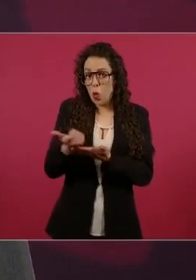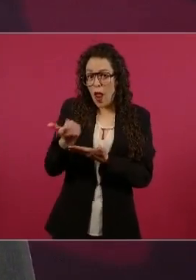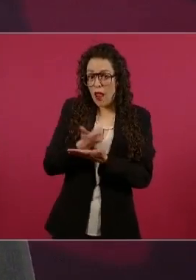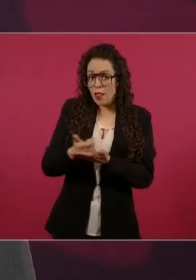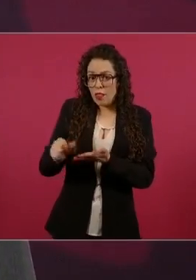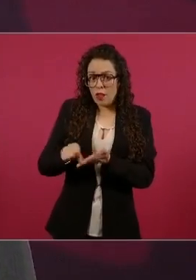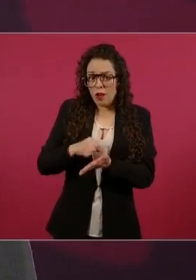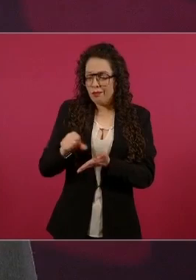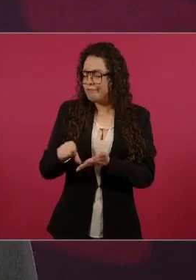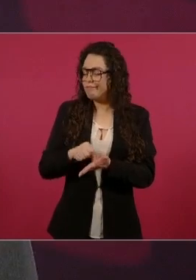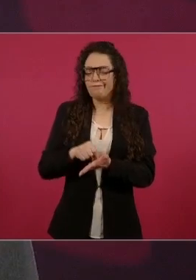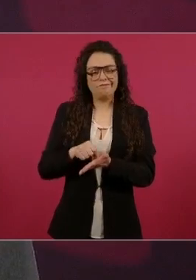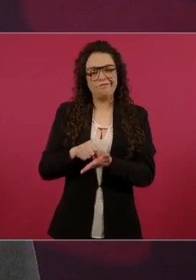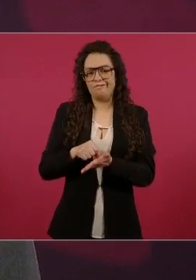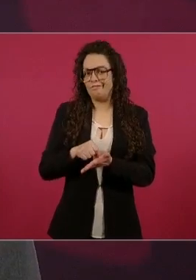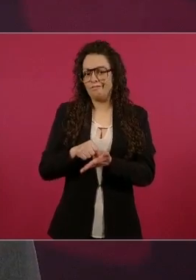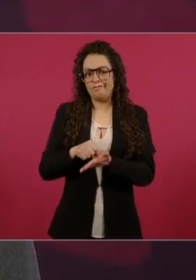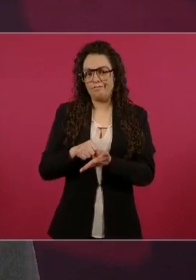maneras empleo.